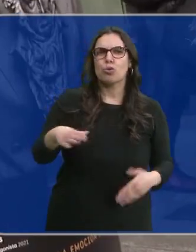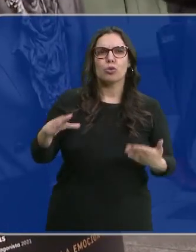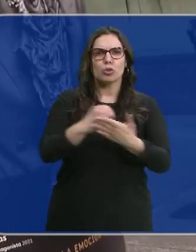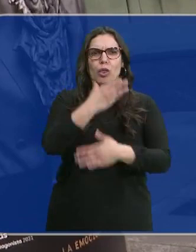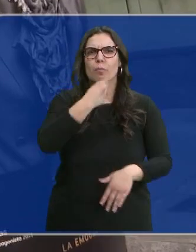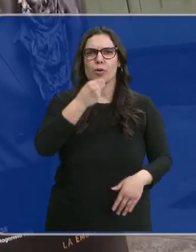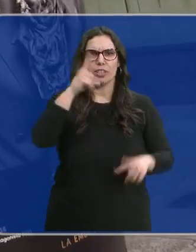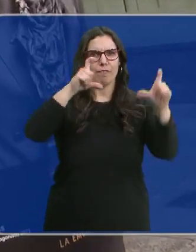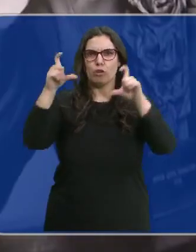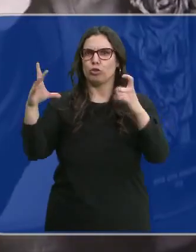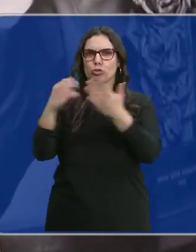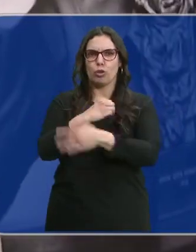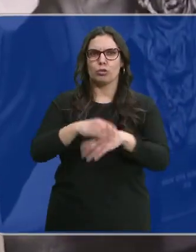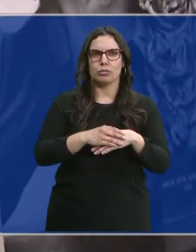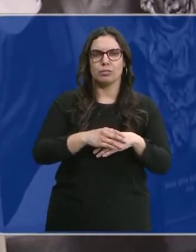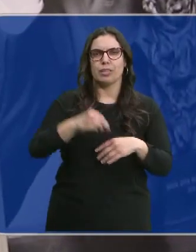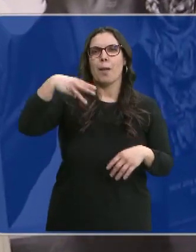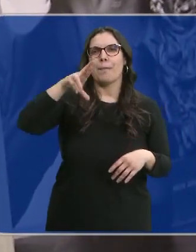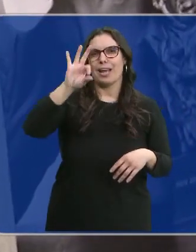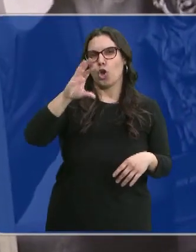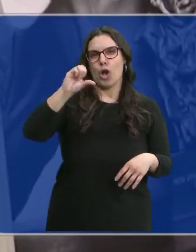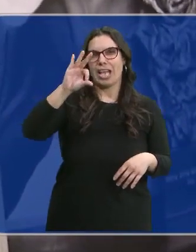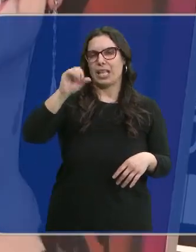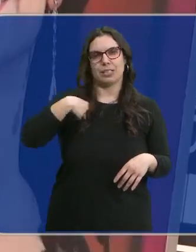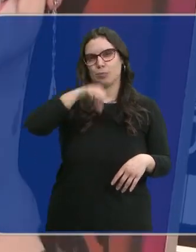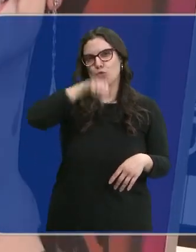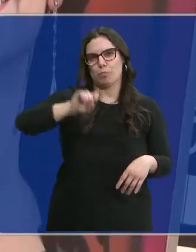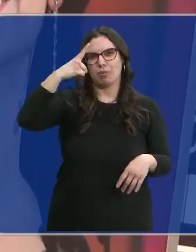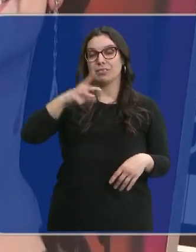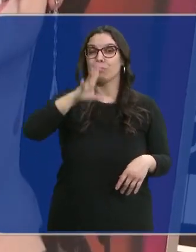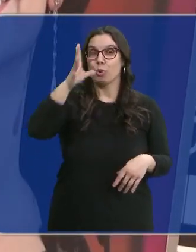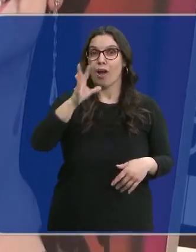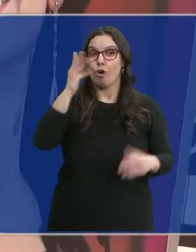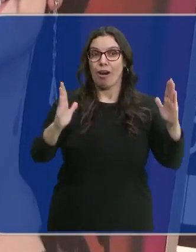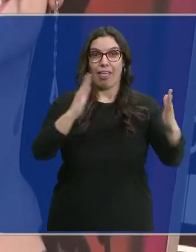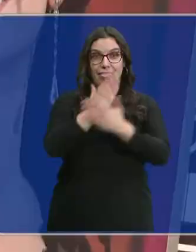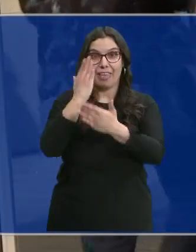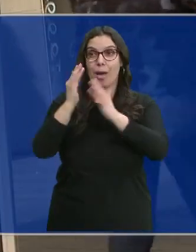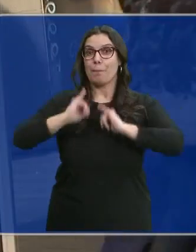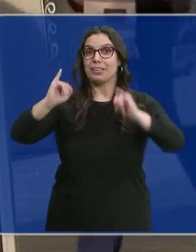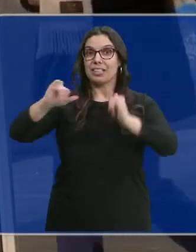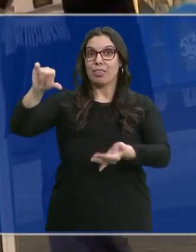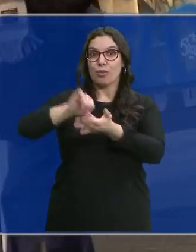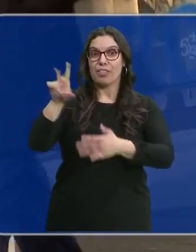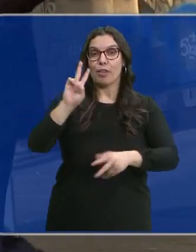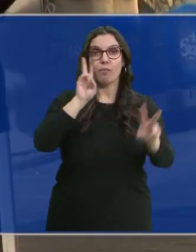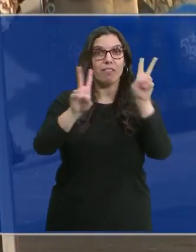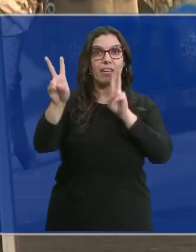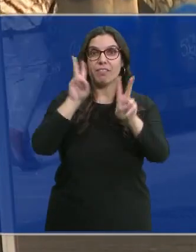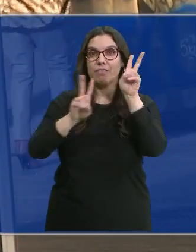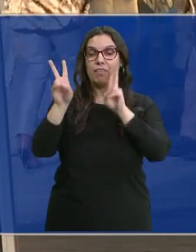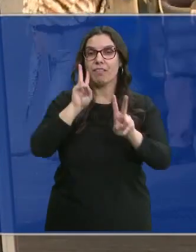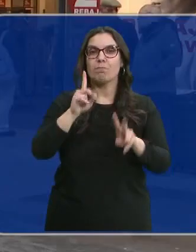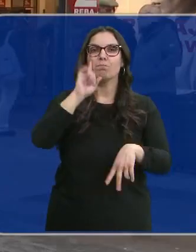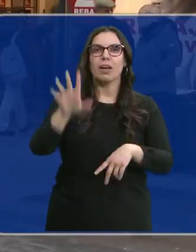las hemos visto y nos gustan mucho. Mario Casas. La de Mario Casas. Sí. Porque durante estos días, pasear por Valladolid será como